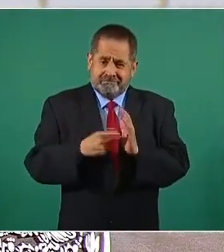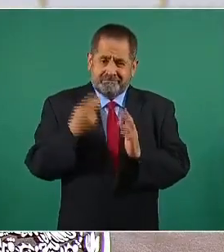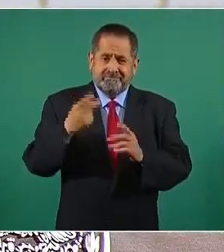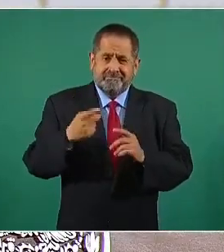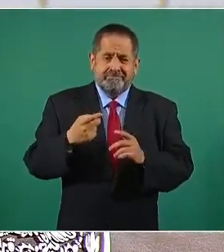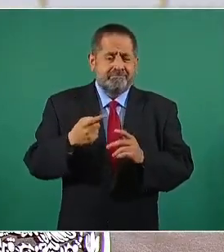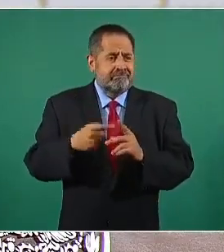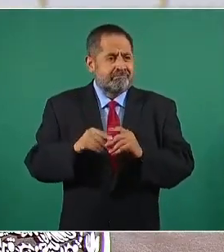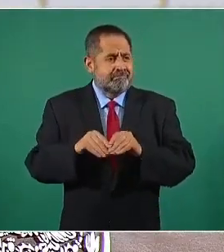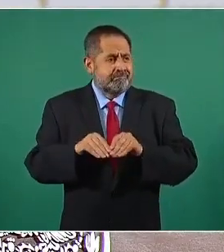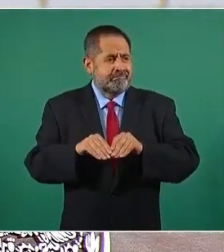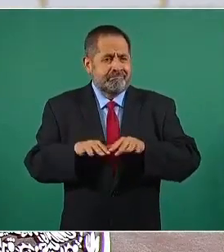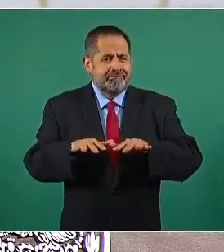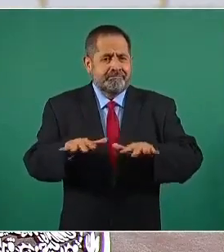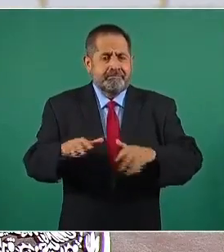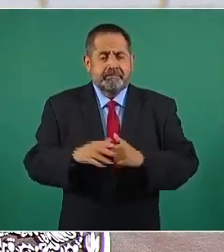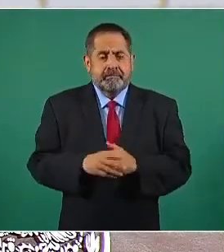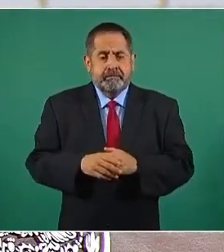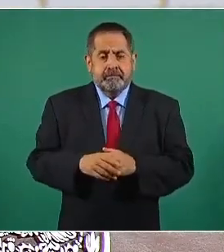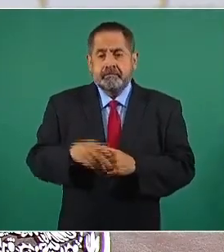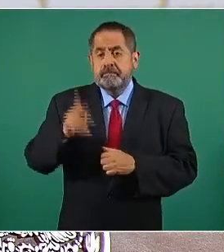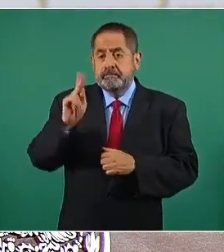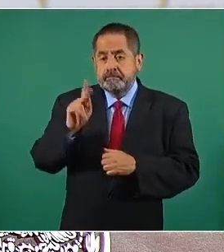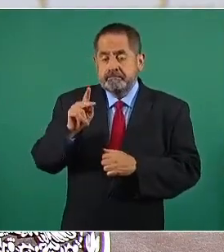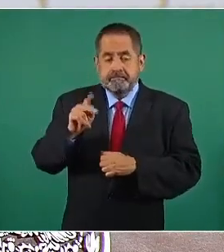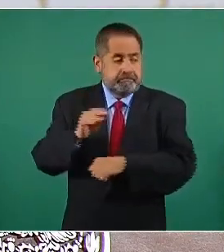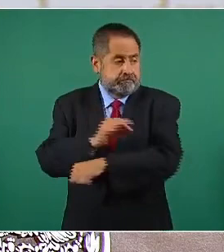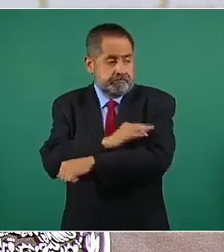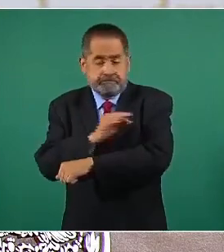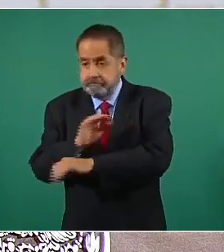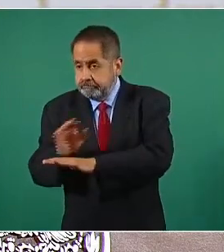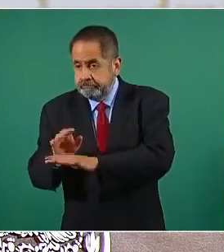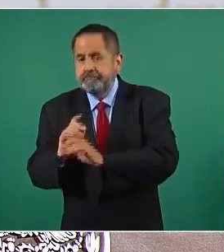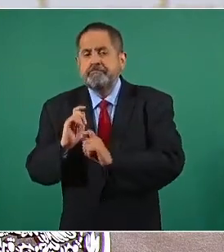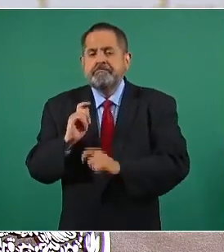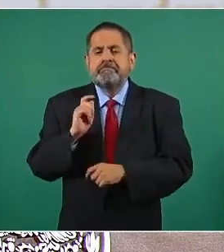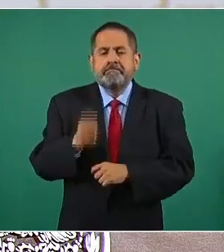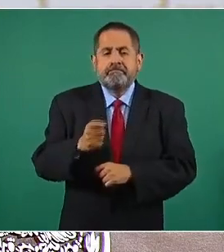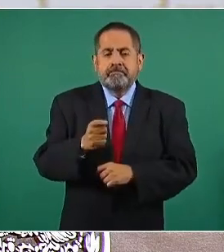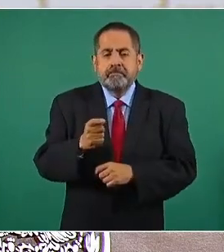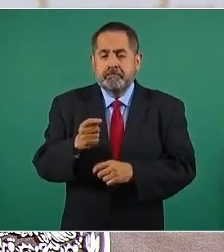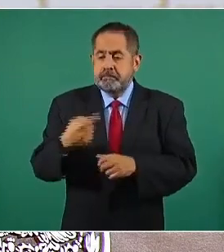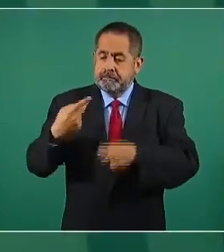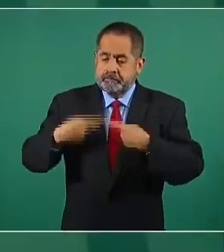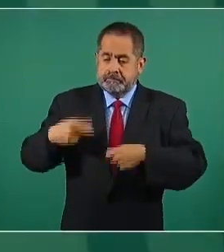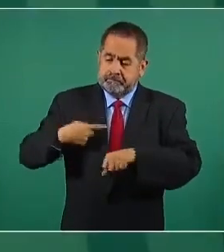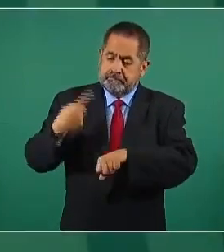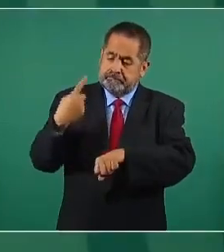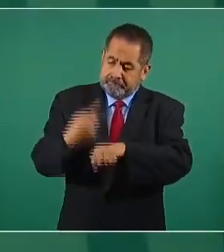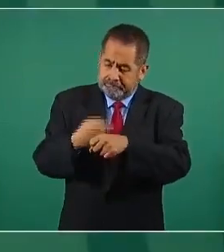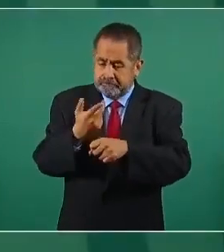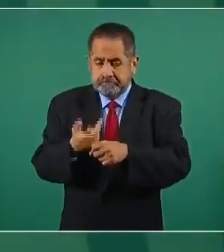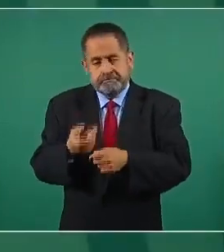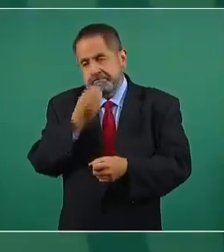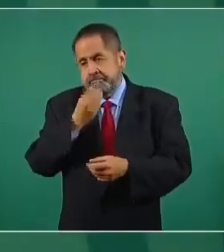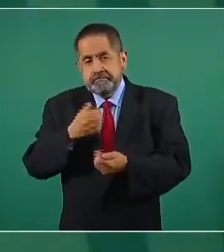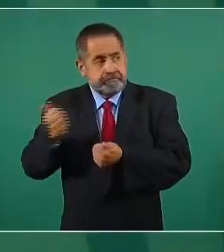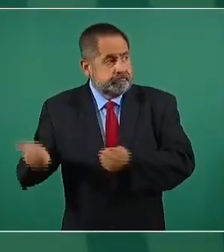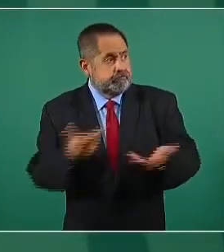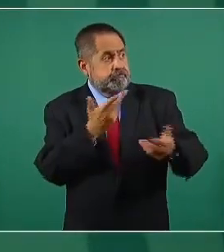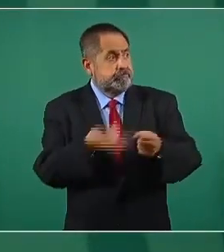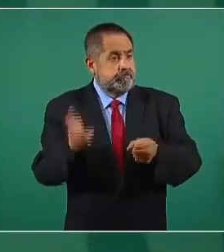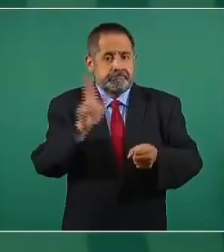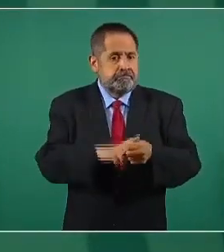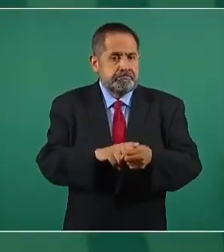hay menos hospitalizaciones, hospitalizados y lo